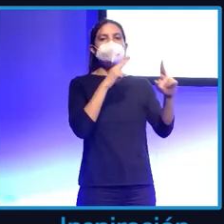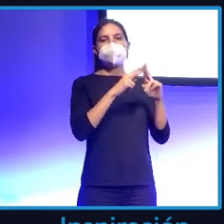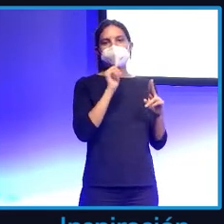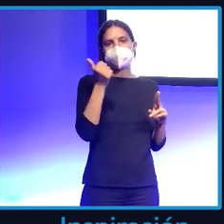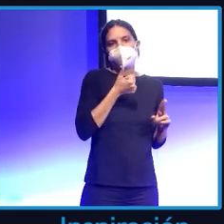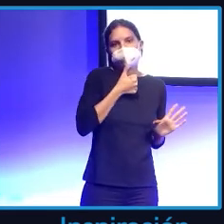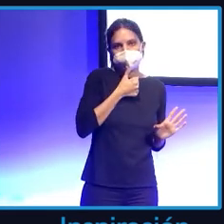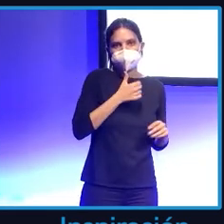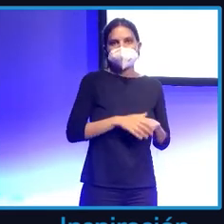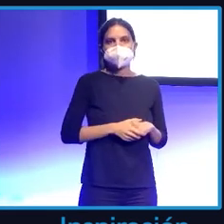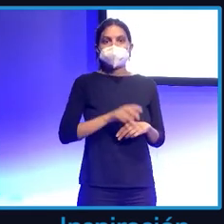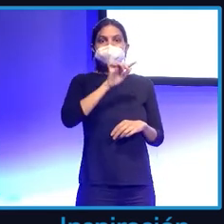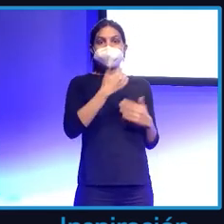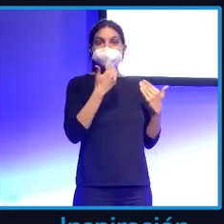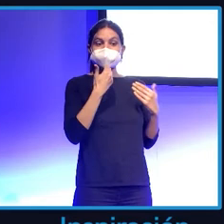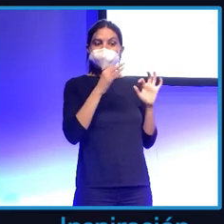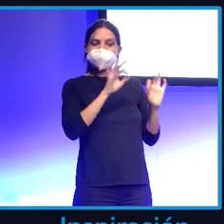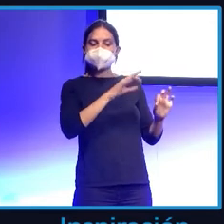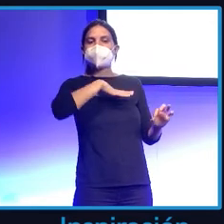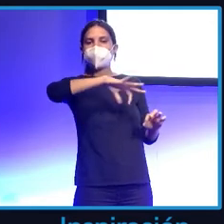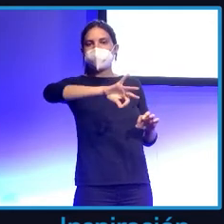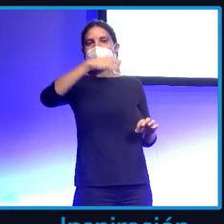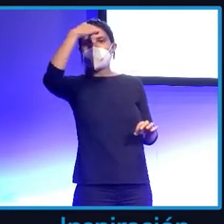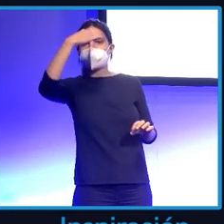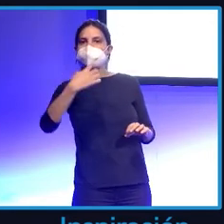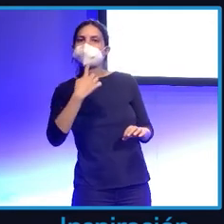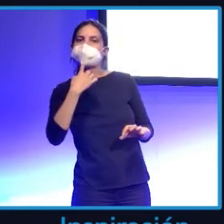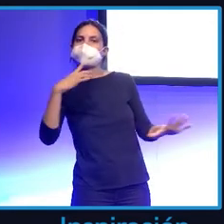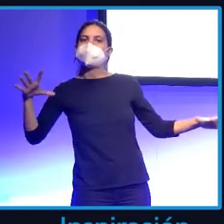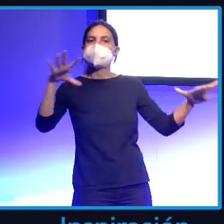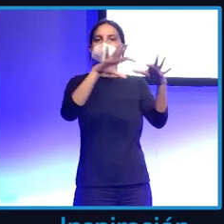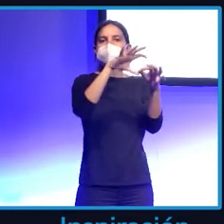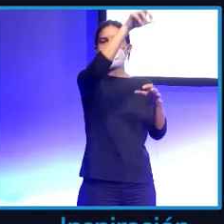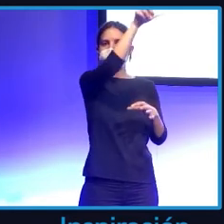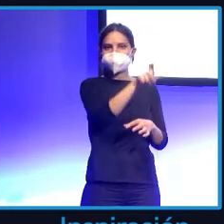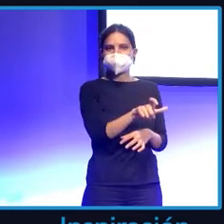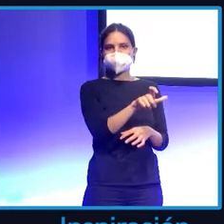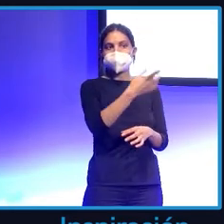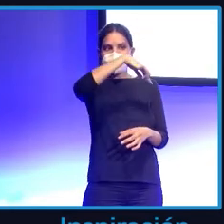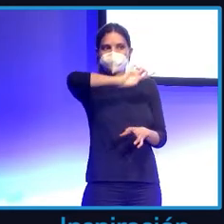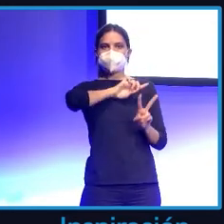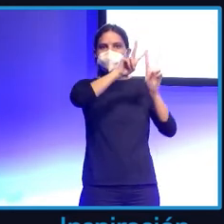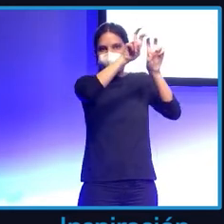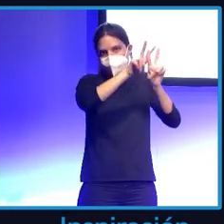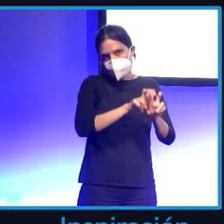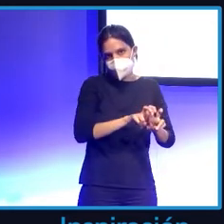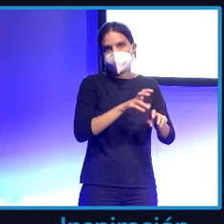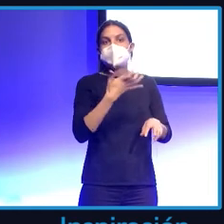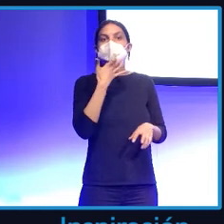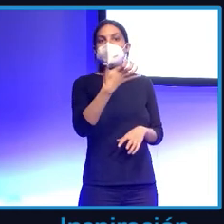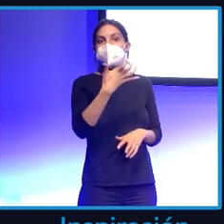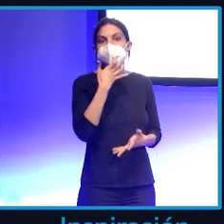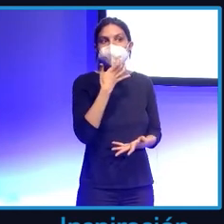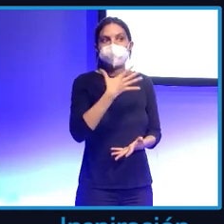Esto nos permitía tener un perfil sobre la persona que estábamos analizando. Por ejemplo,